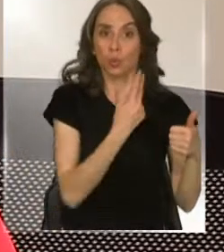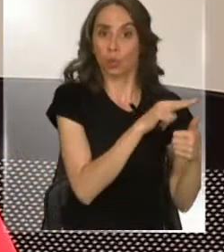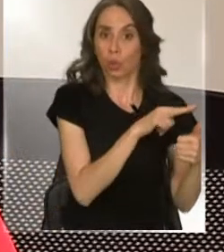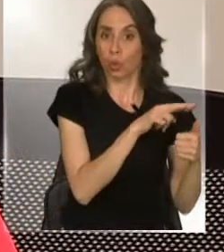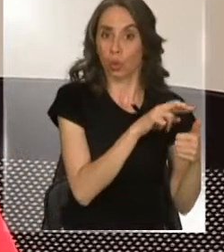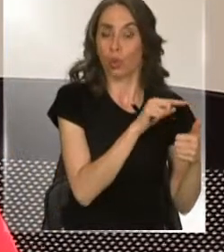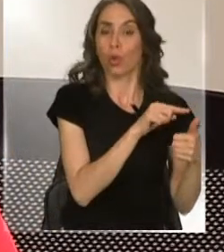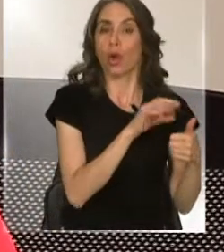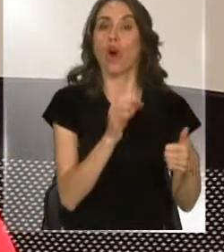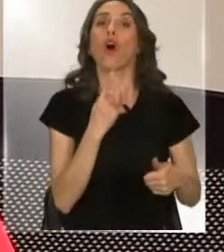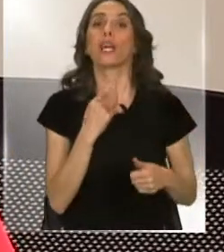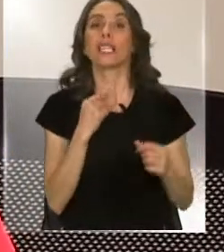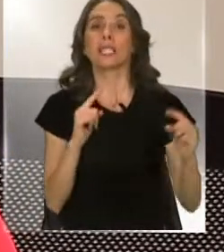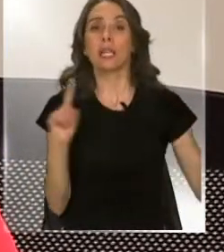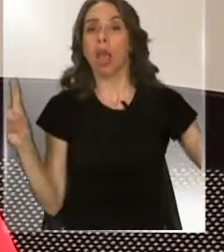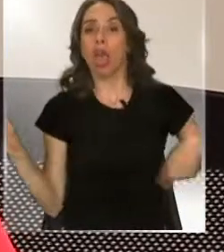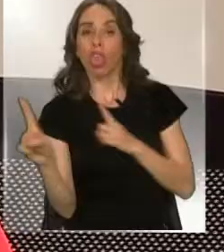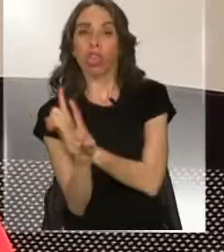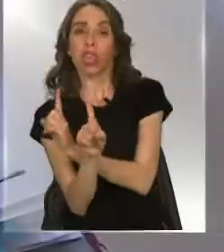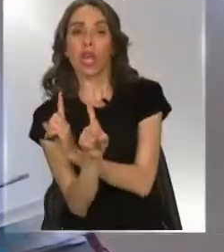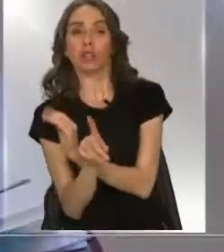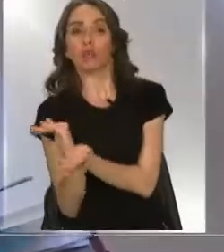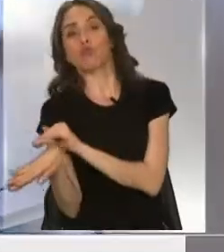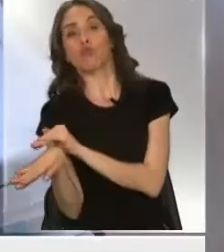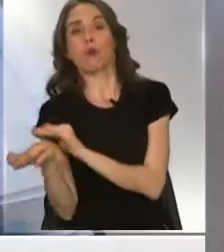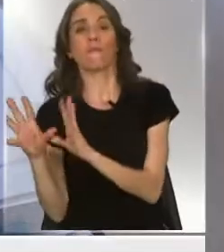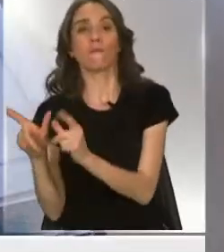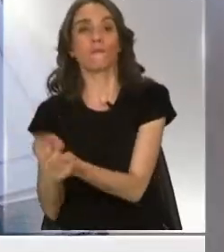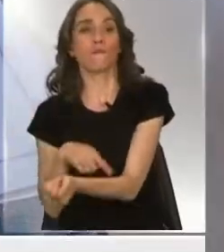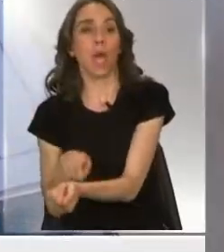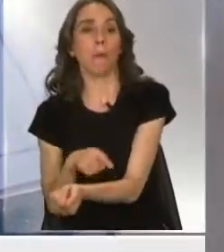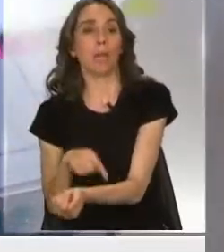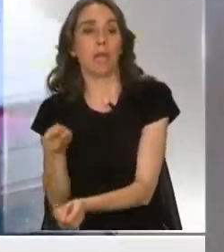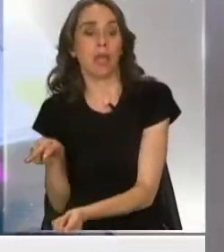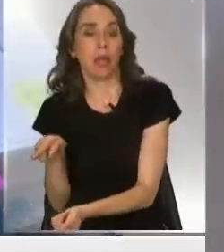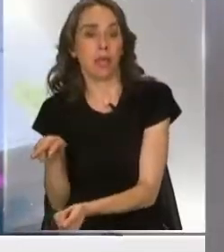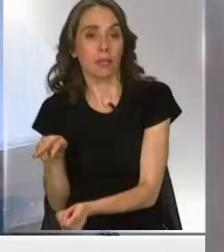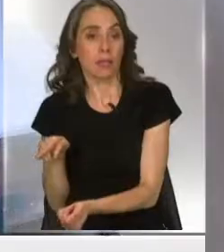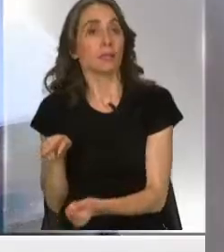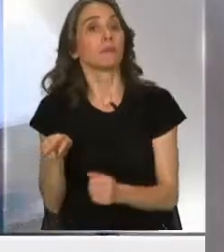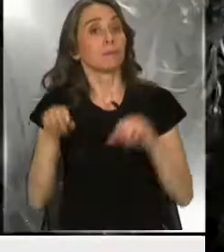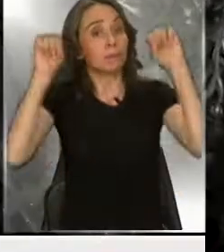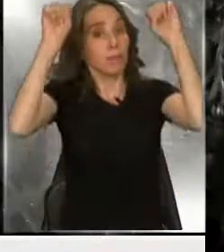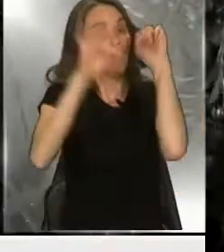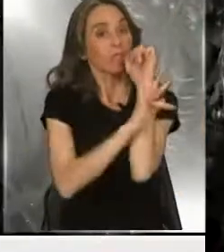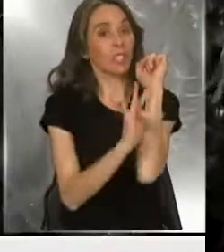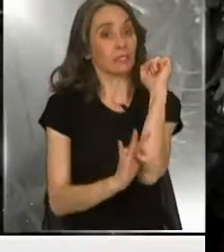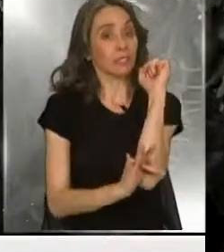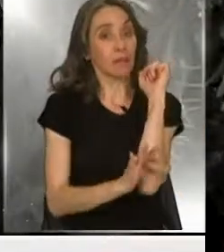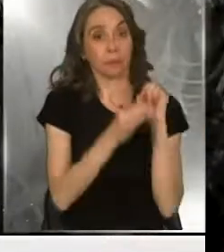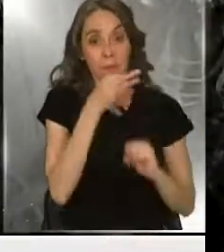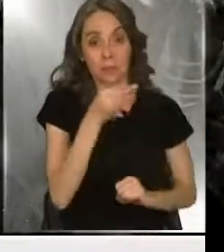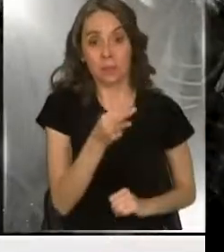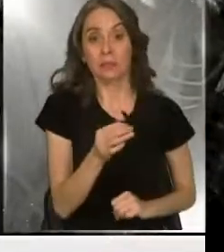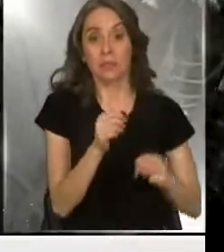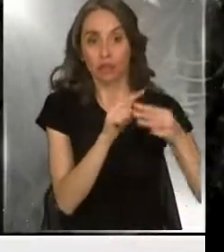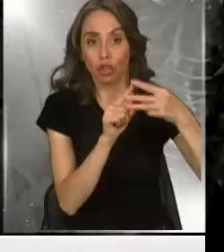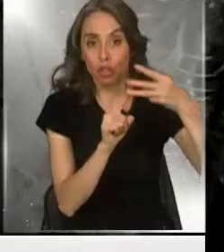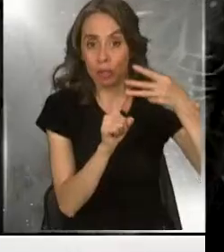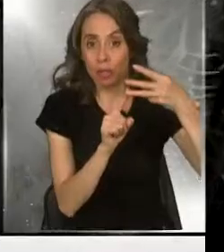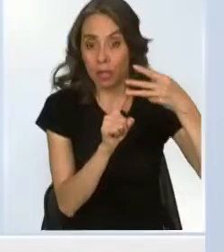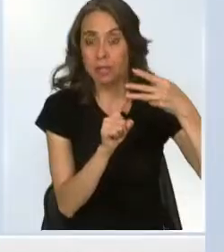un interés indirecto para sus familiares. Según el Ministerio Público, se trata de tres hechos